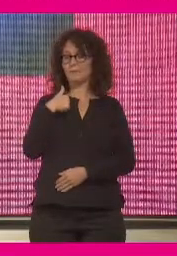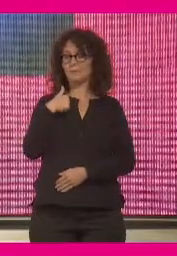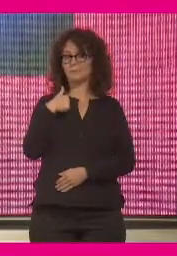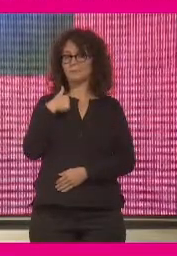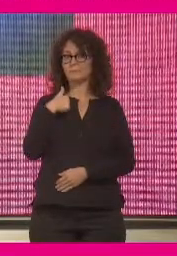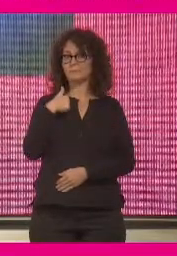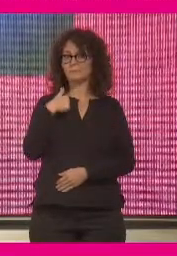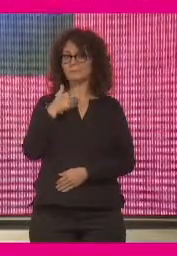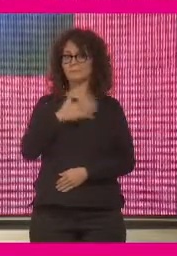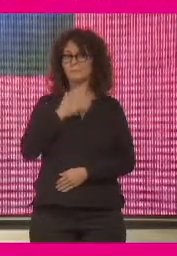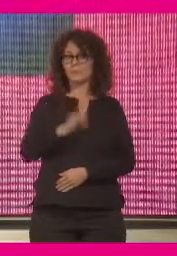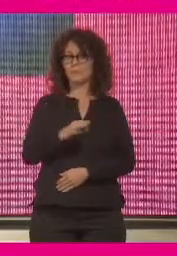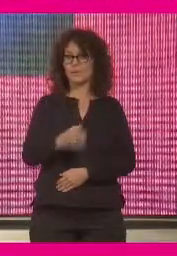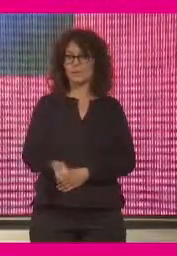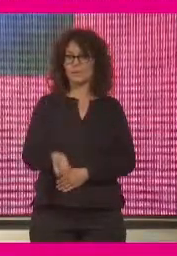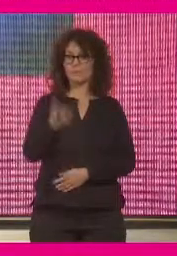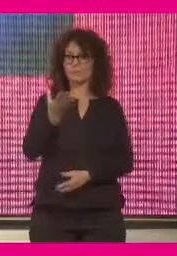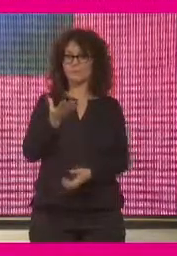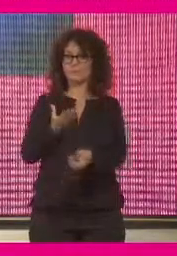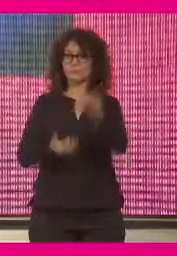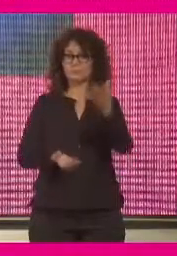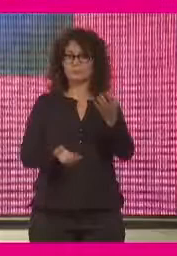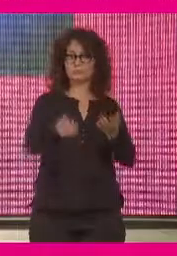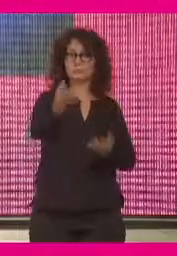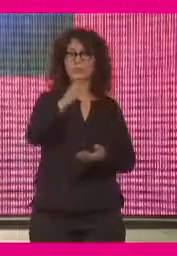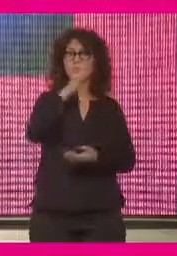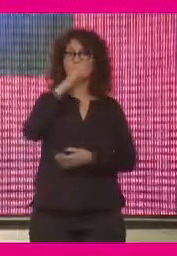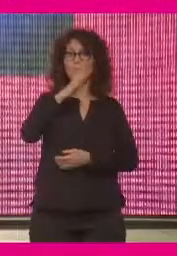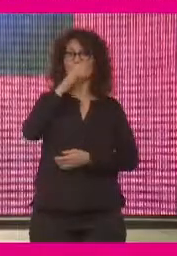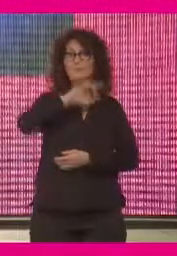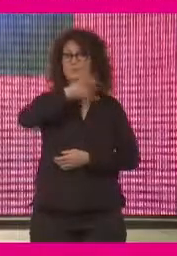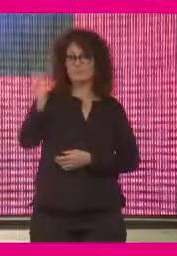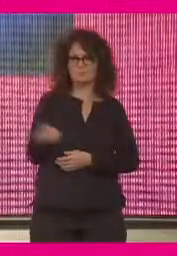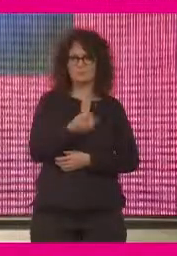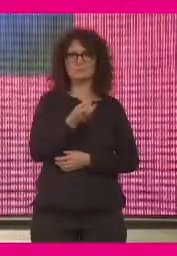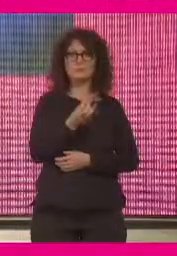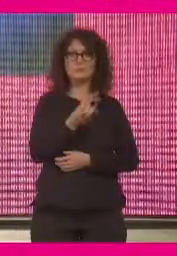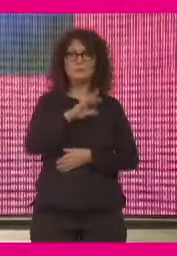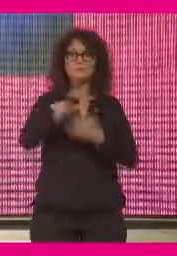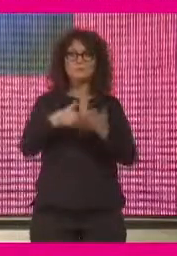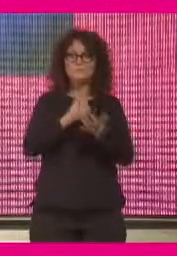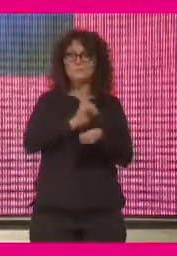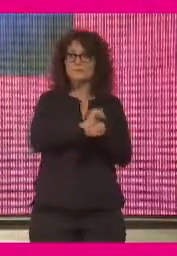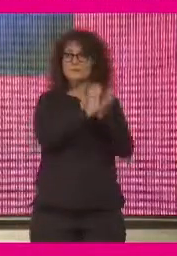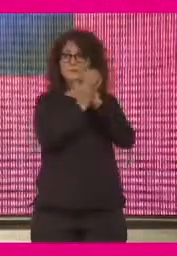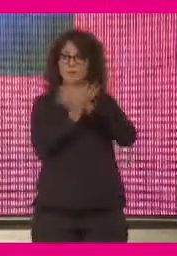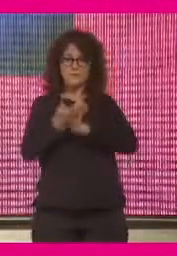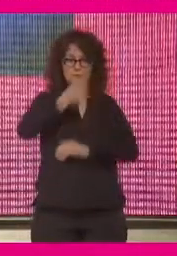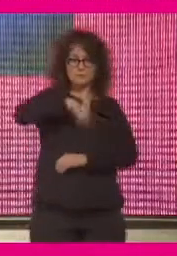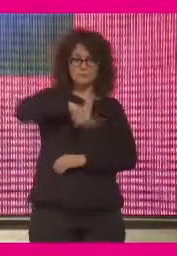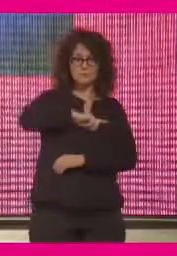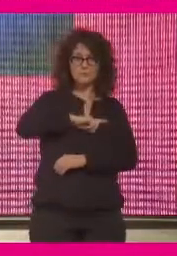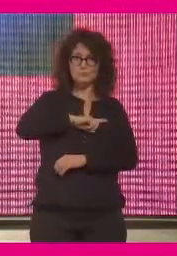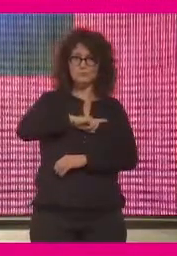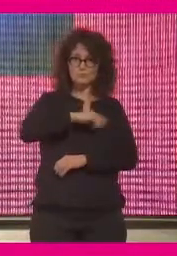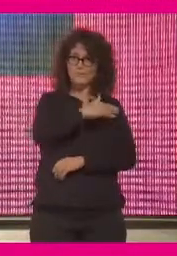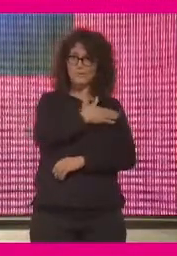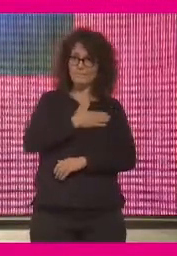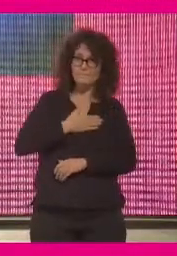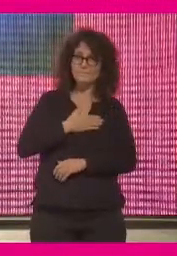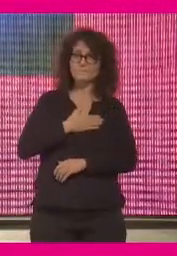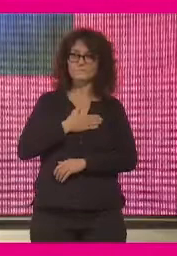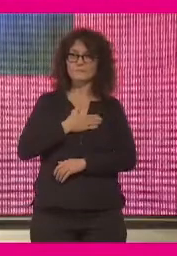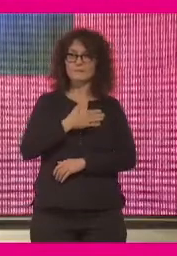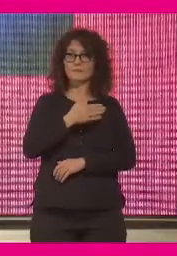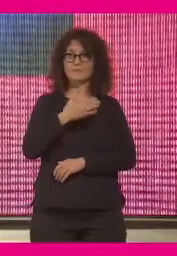sean recurrentes por un montón de razones que, además, yo creo que las transformaciones que nos proponemos podrán intentar